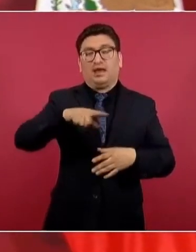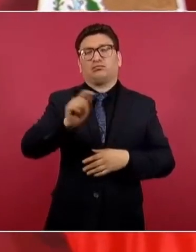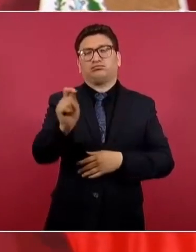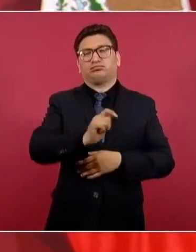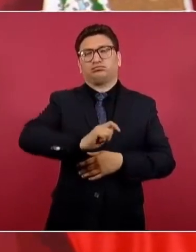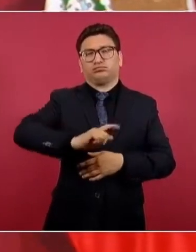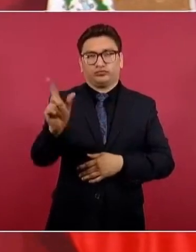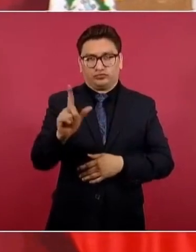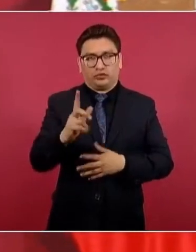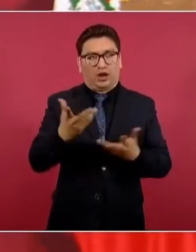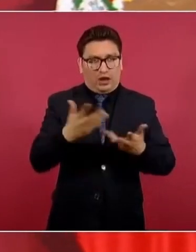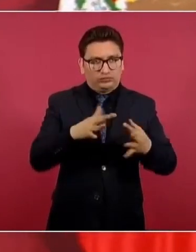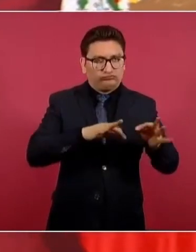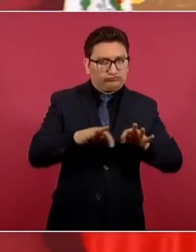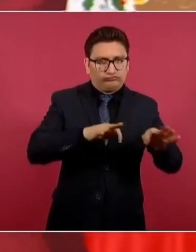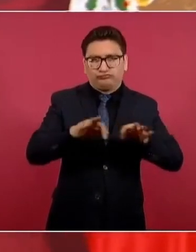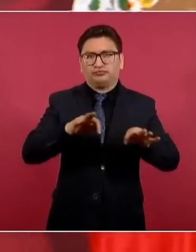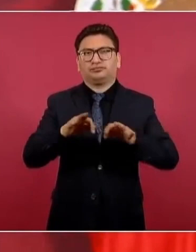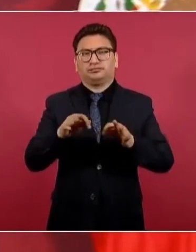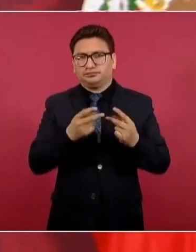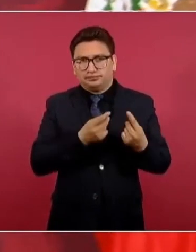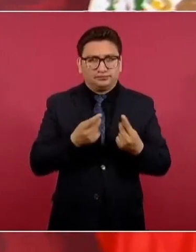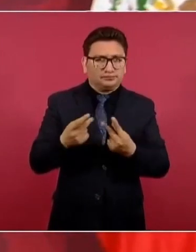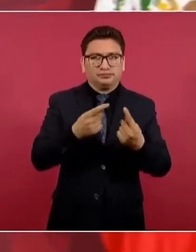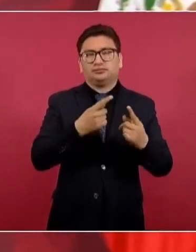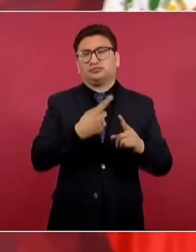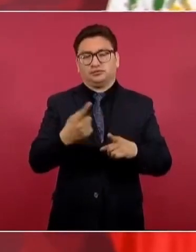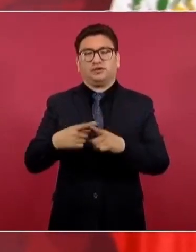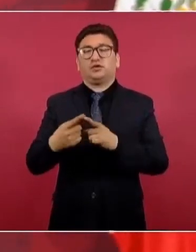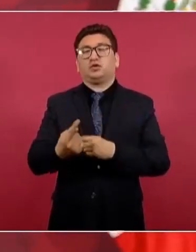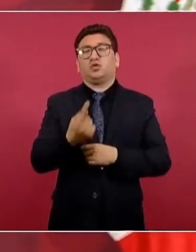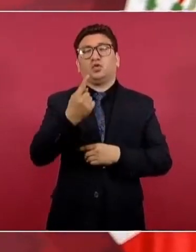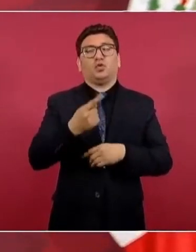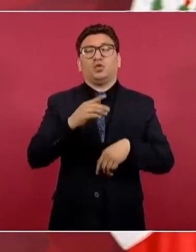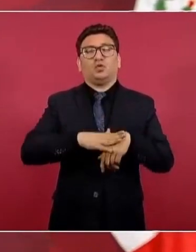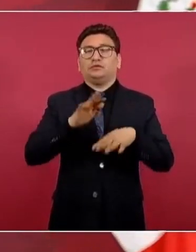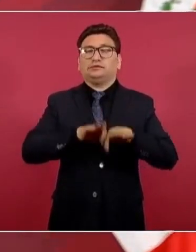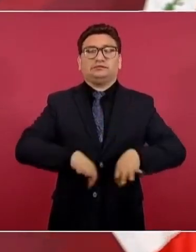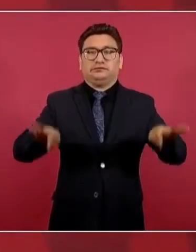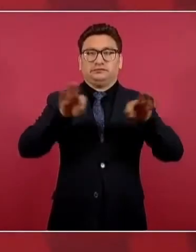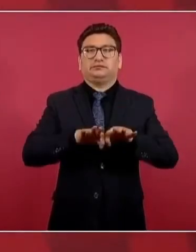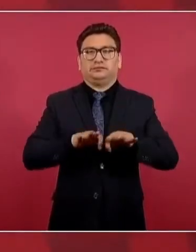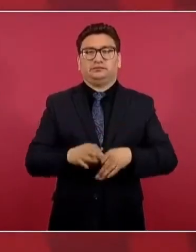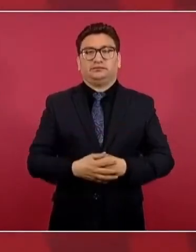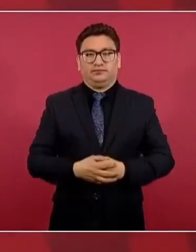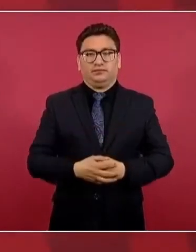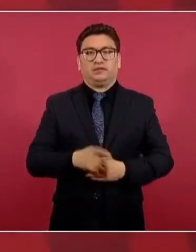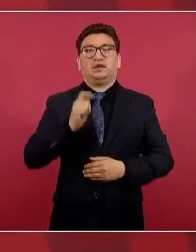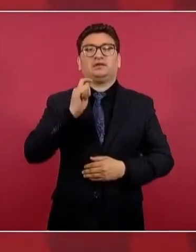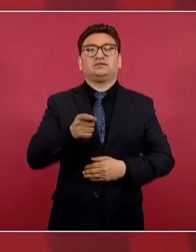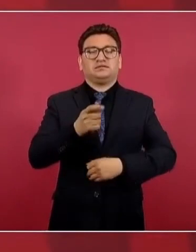a trabajo y algo que es muy importante, a